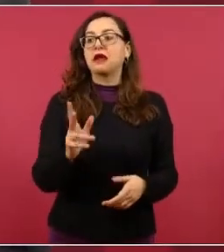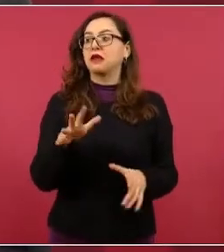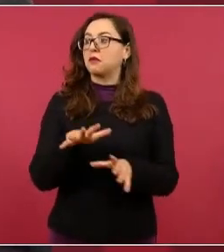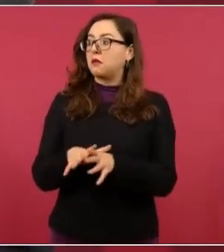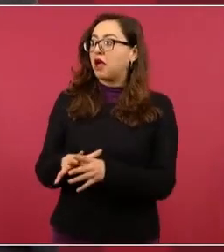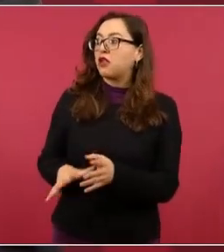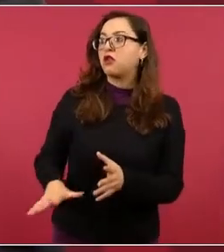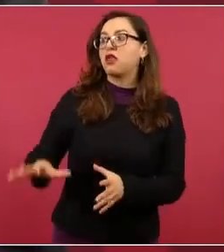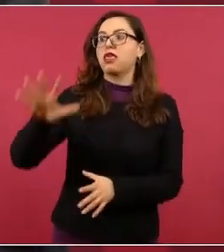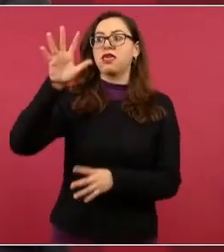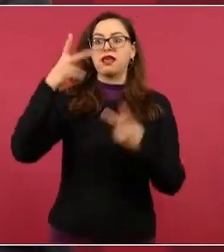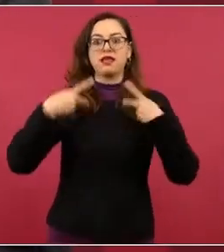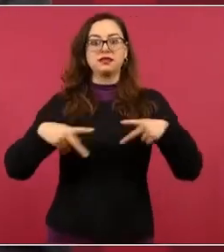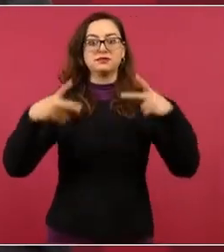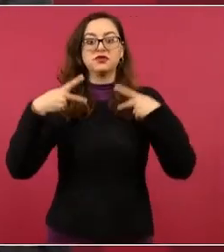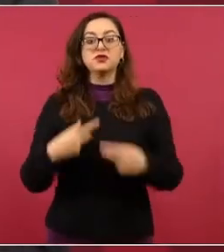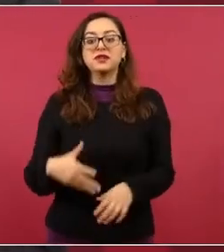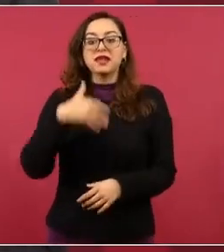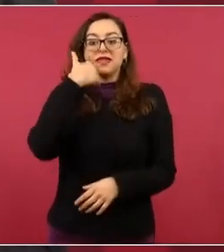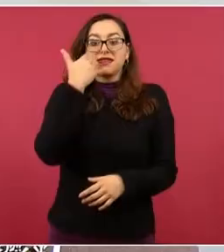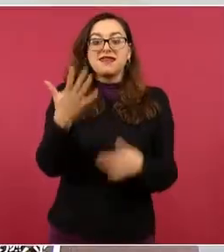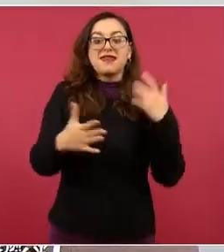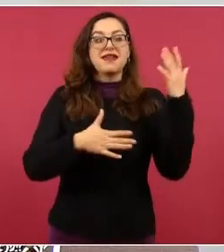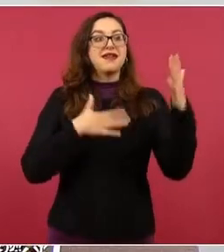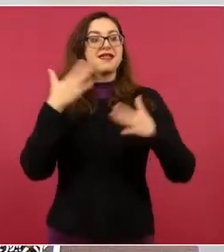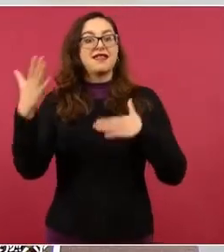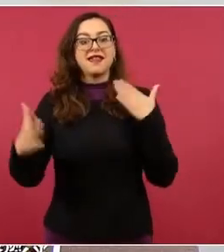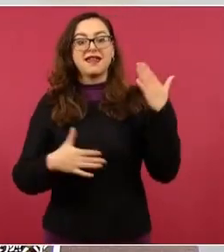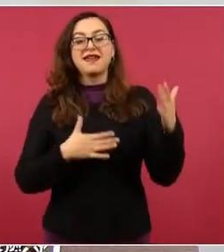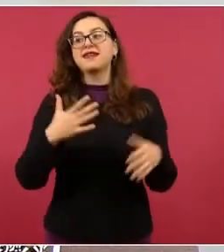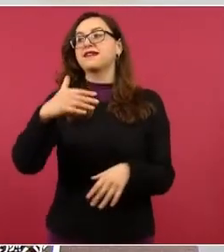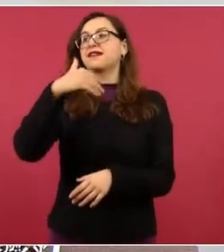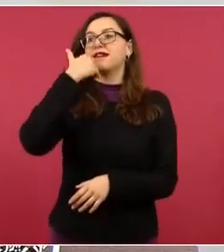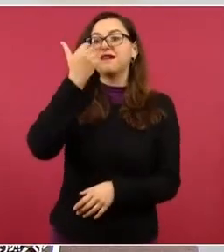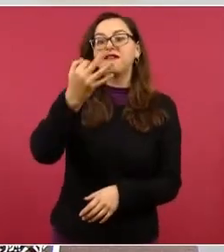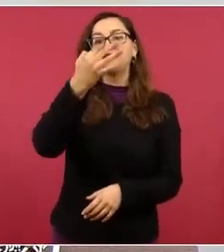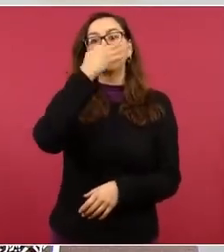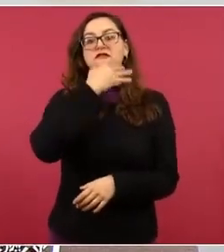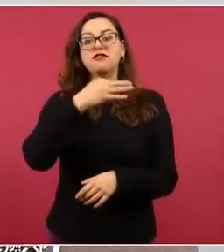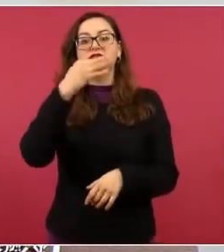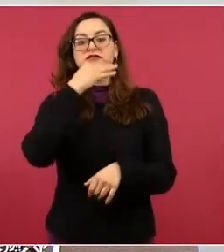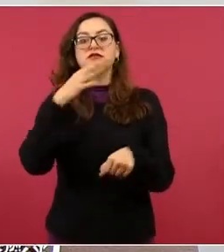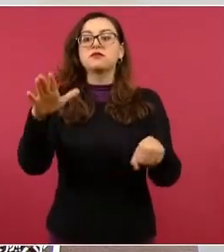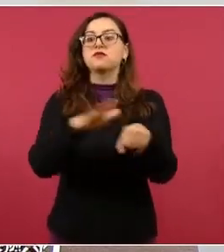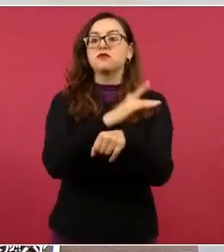que tiene que ver con la transformación de México,